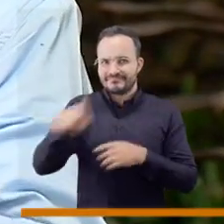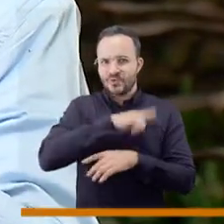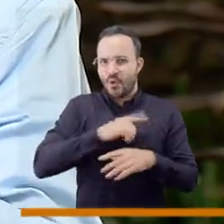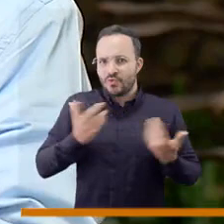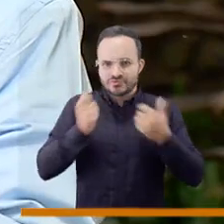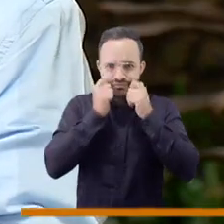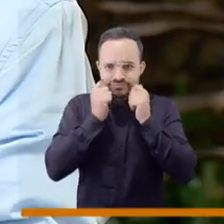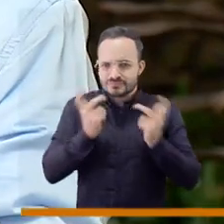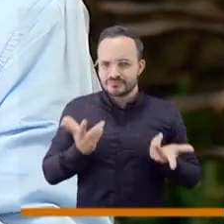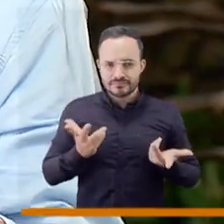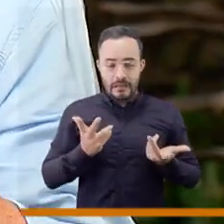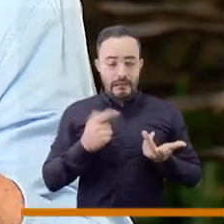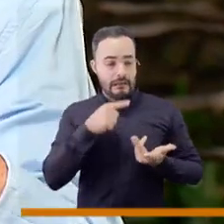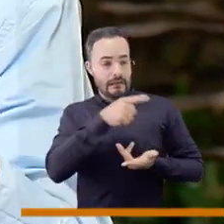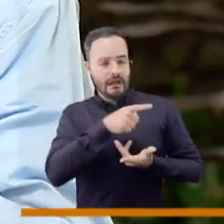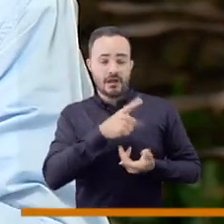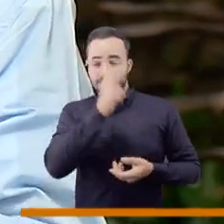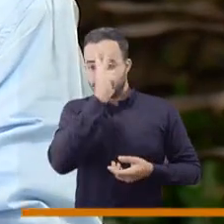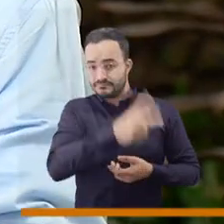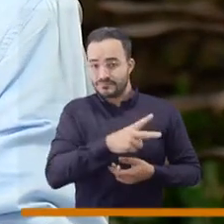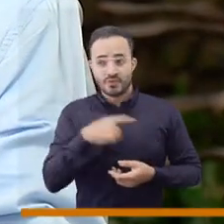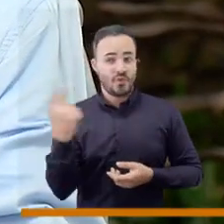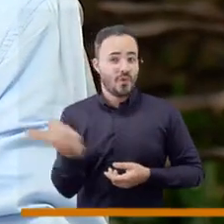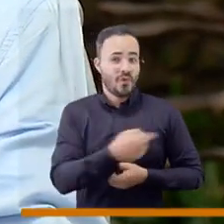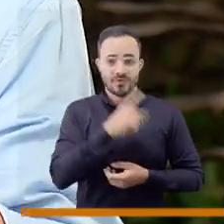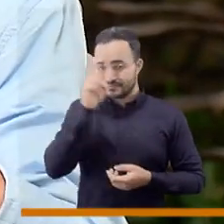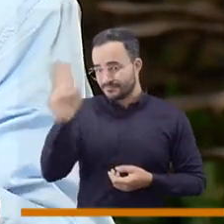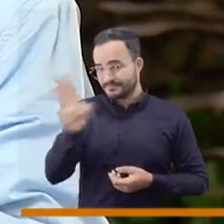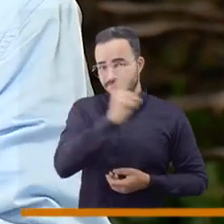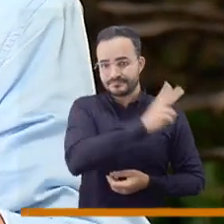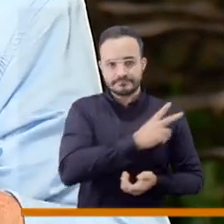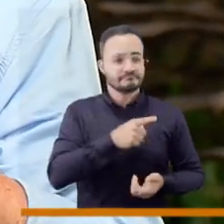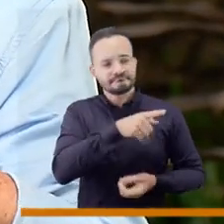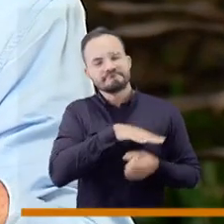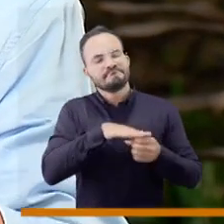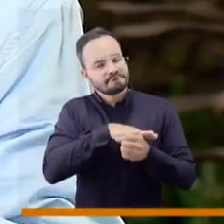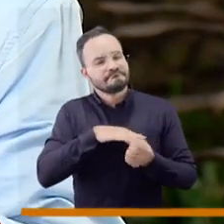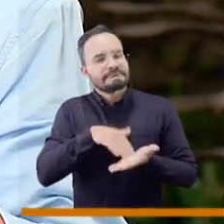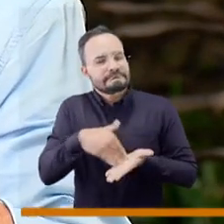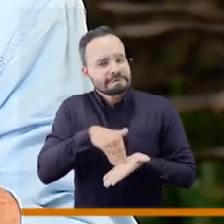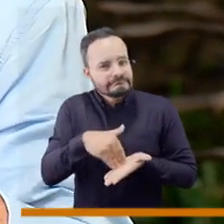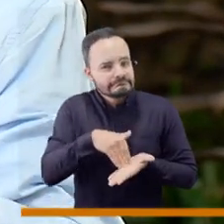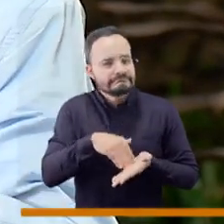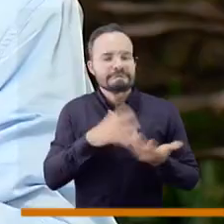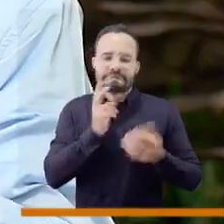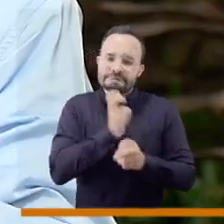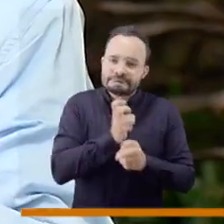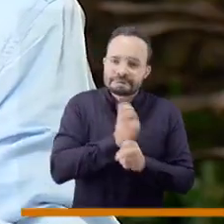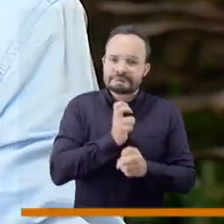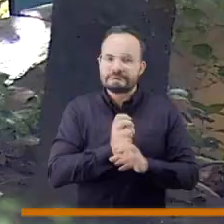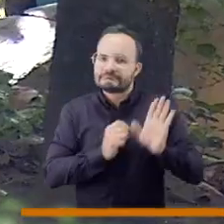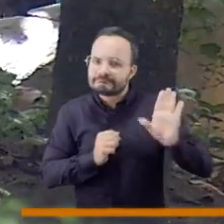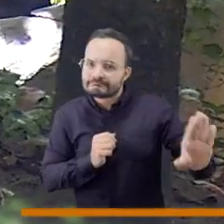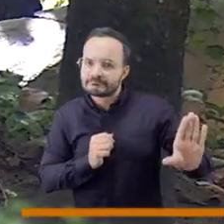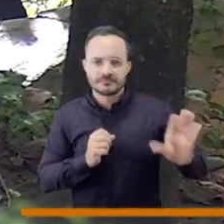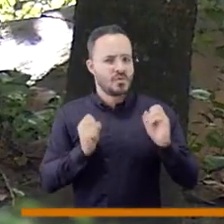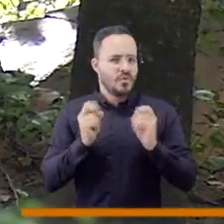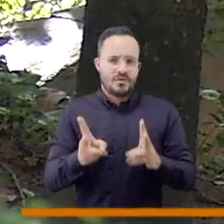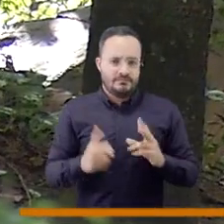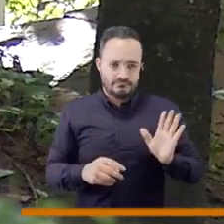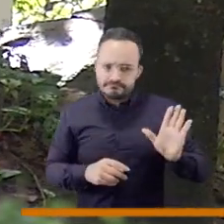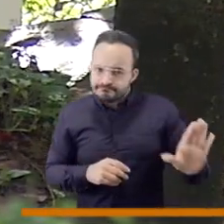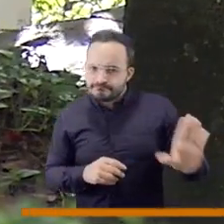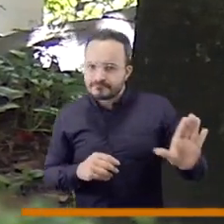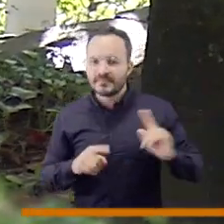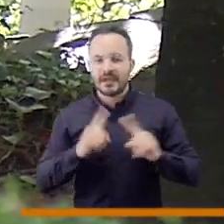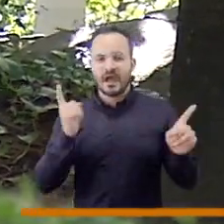de respeto que tiene que tener, que está en una situación, digamos, de vulnerabilidad, vulnerable, una situación muy particular y que